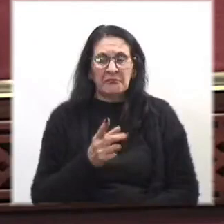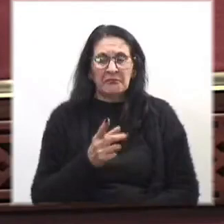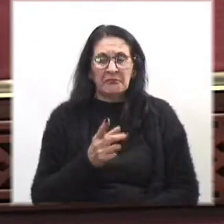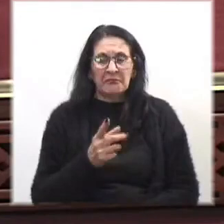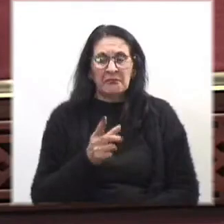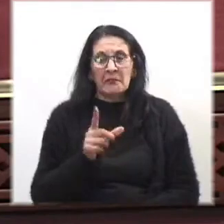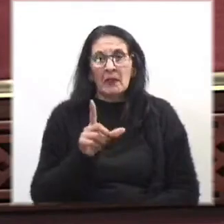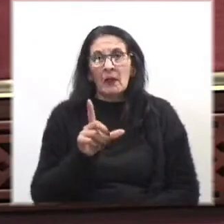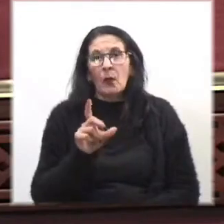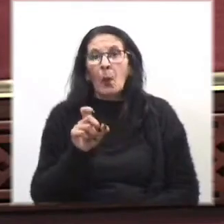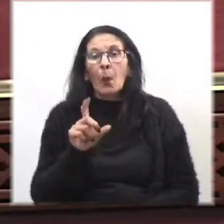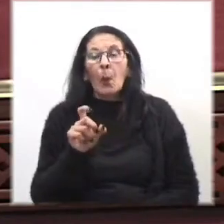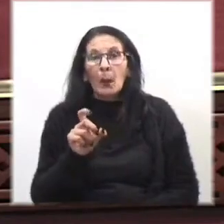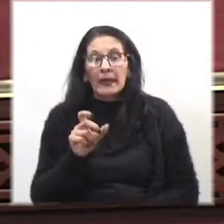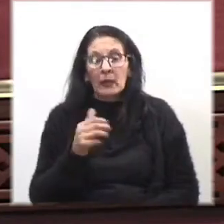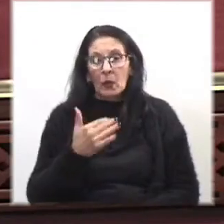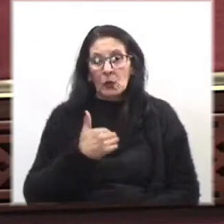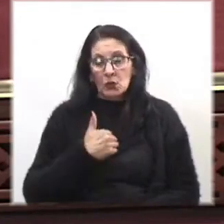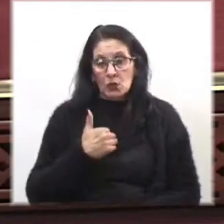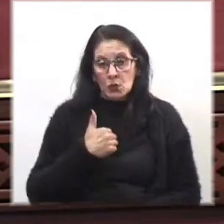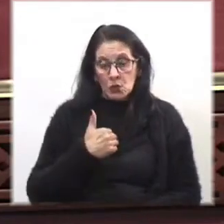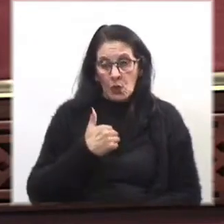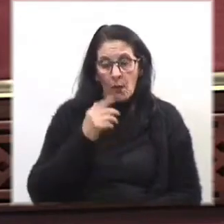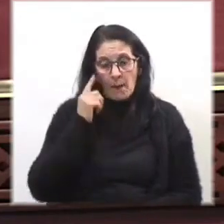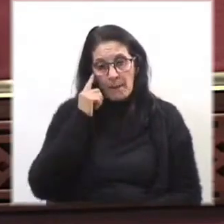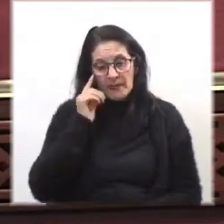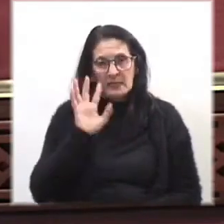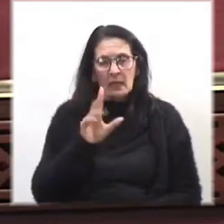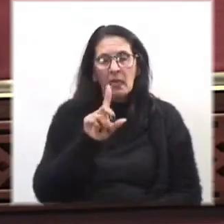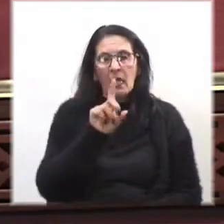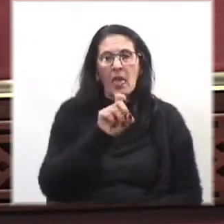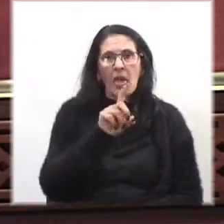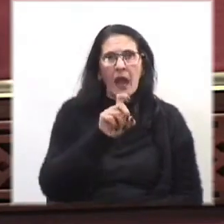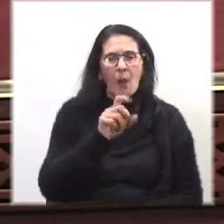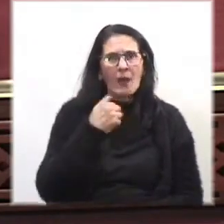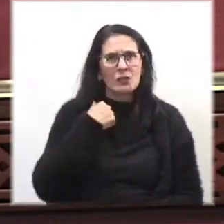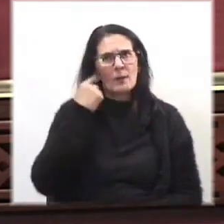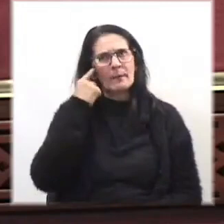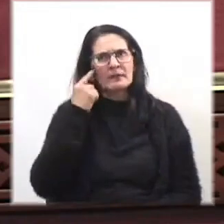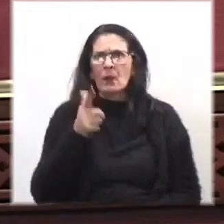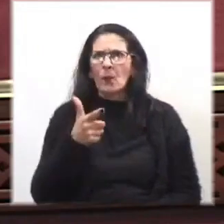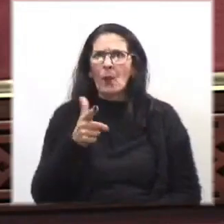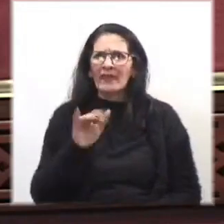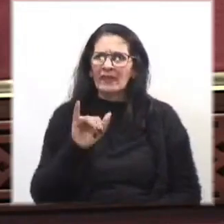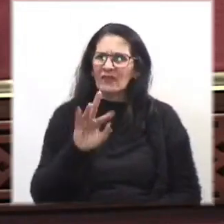como Presidente, que yo estoy entre los que pensé que el agua no tenía IVA,